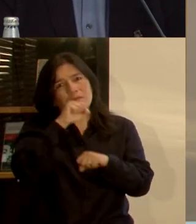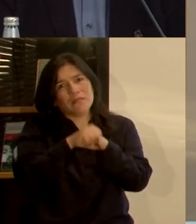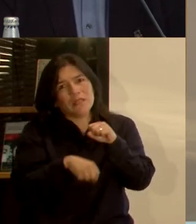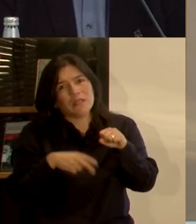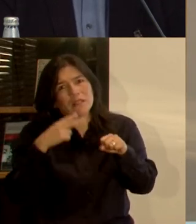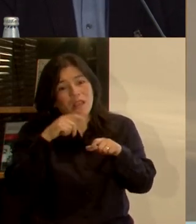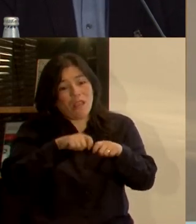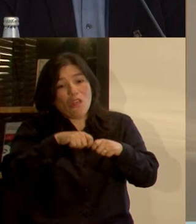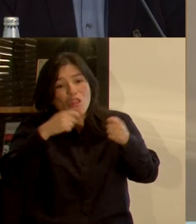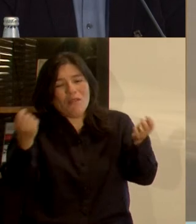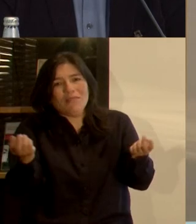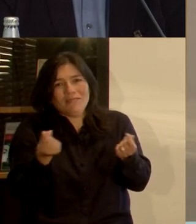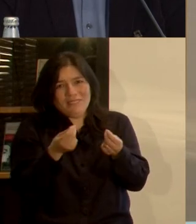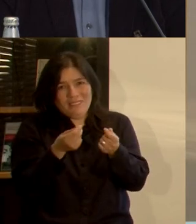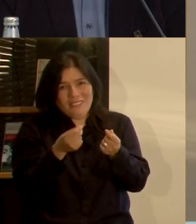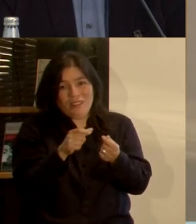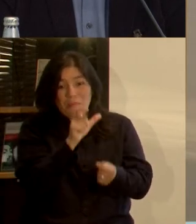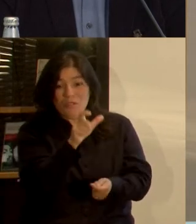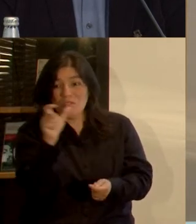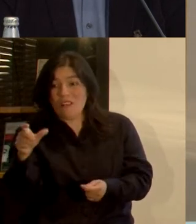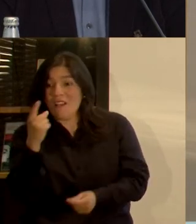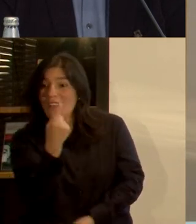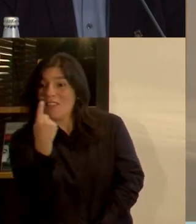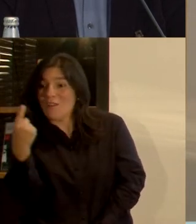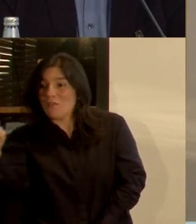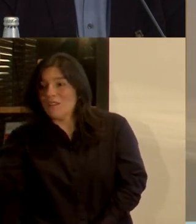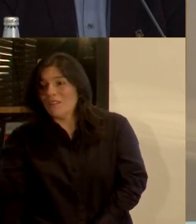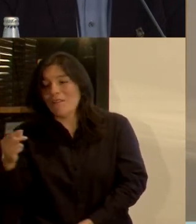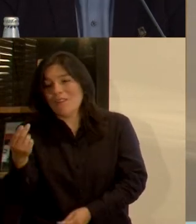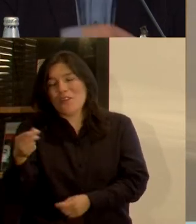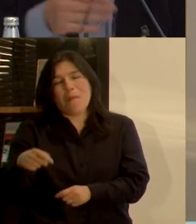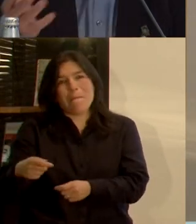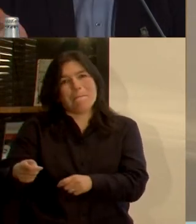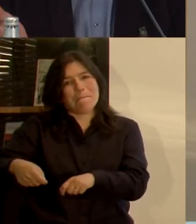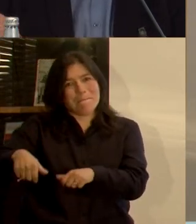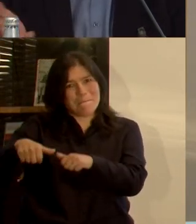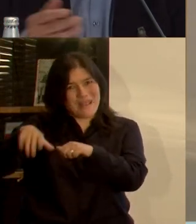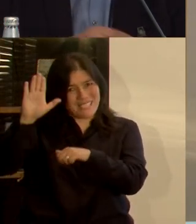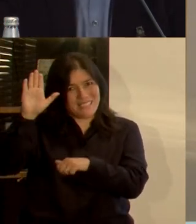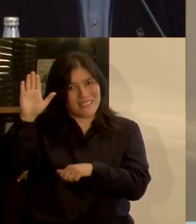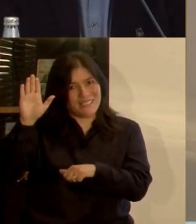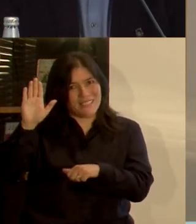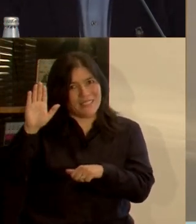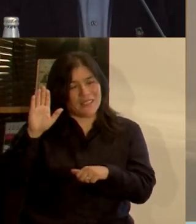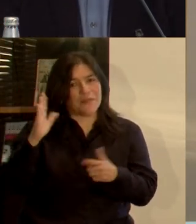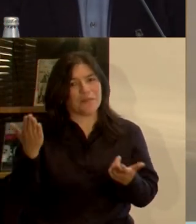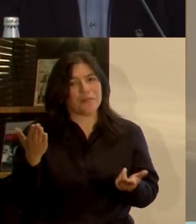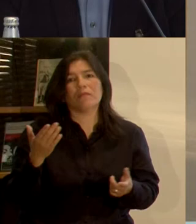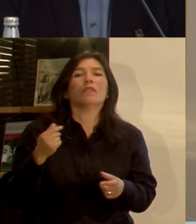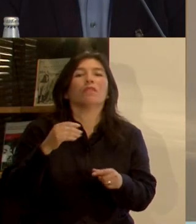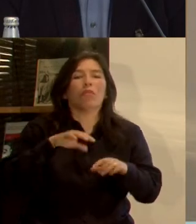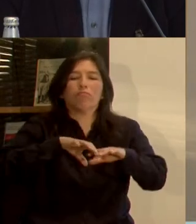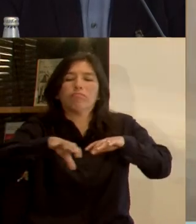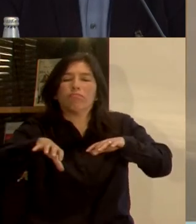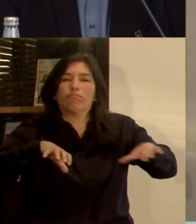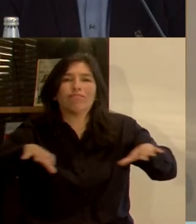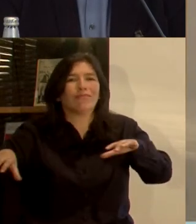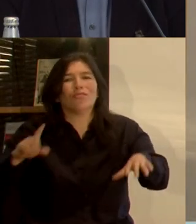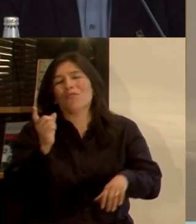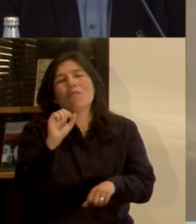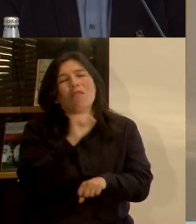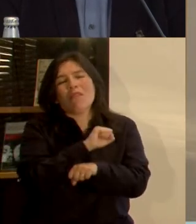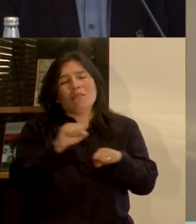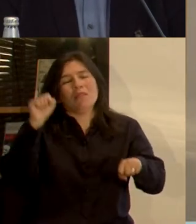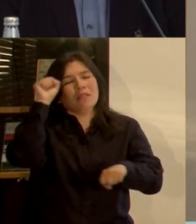tiene el doble de ingresos per cápita que la mayoría de los ciudades latinoamericanas. Entonces, que todavía tengamos este tipo de polarizaciones inaceptables.